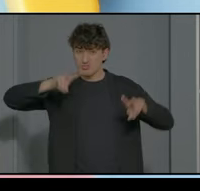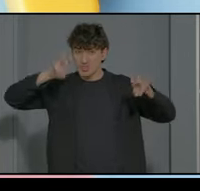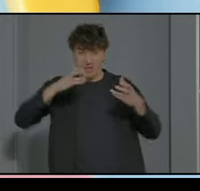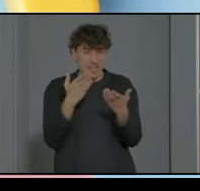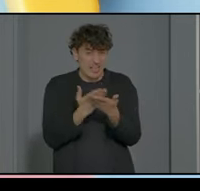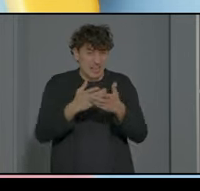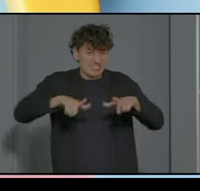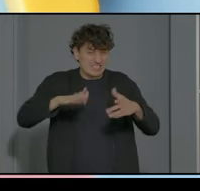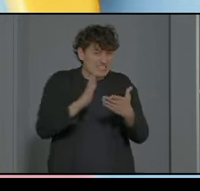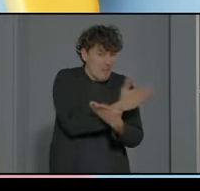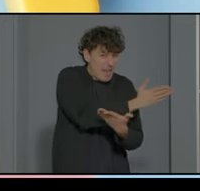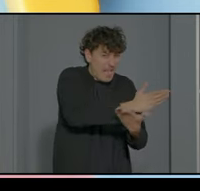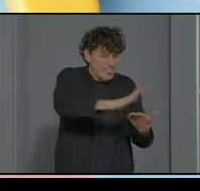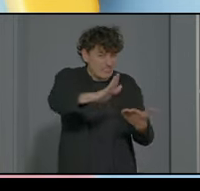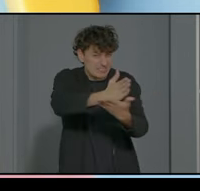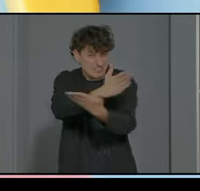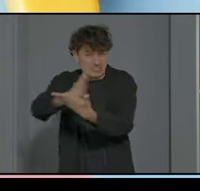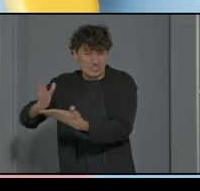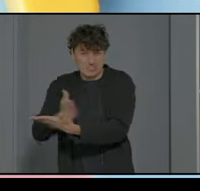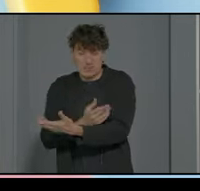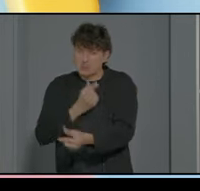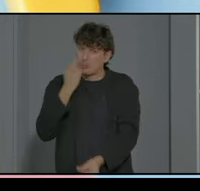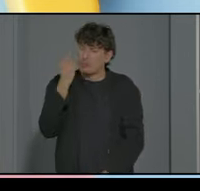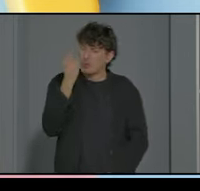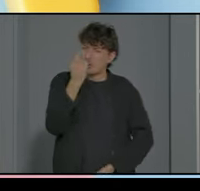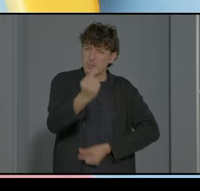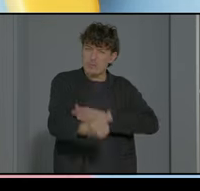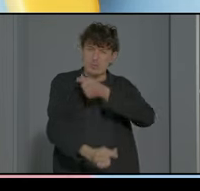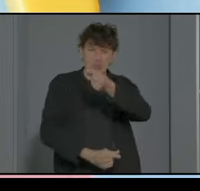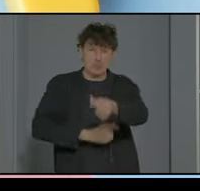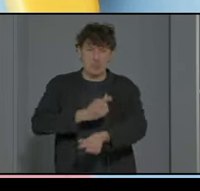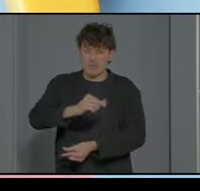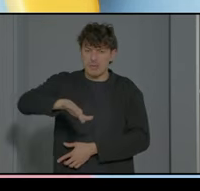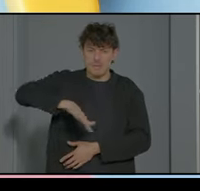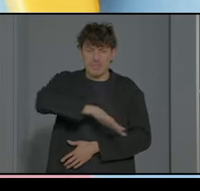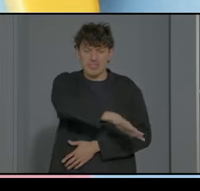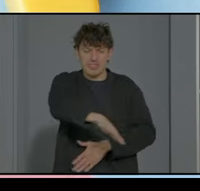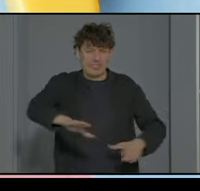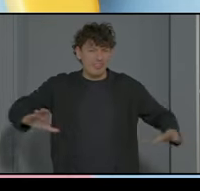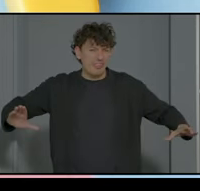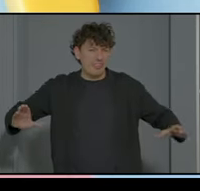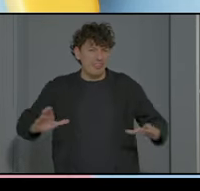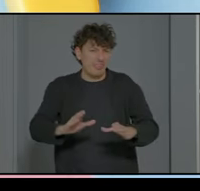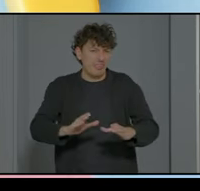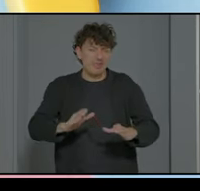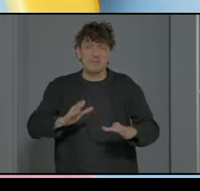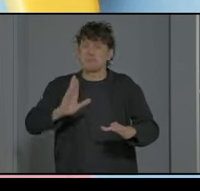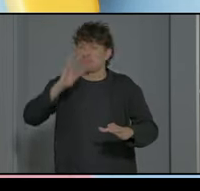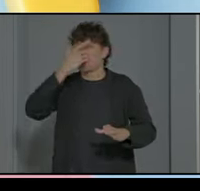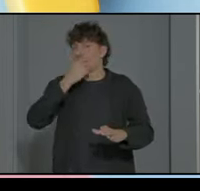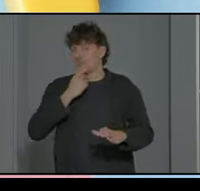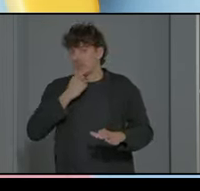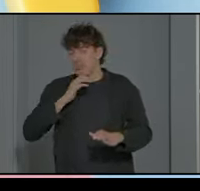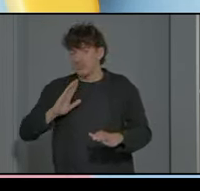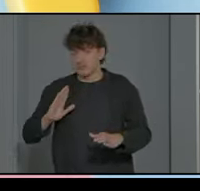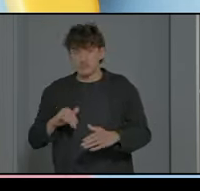el poquito a poco ha sido todavía más porque el espacio estaba muy reducido y entonces todavía más fácil la verdad es que por